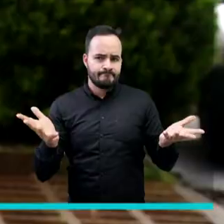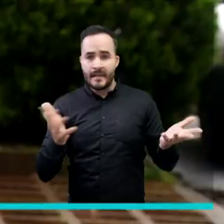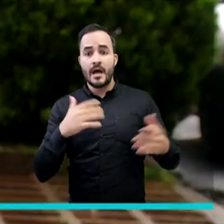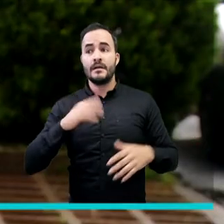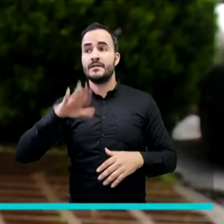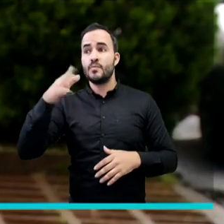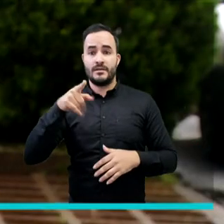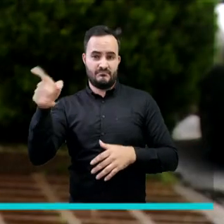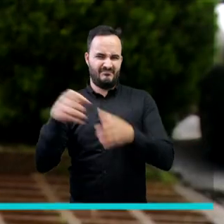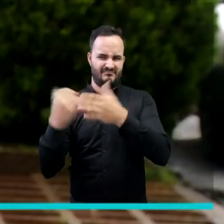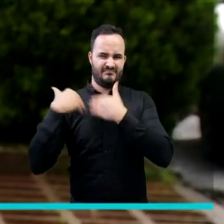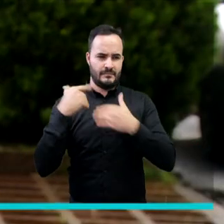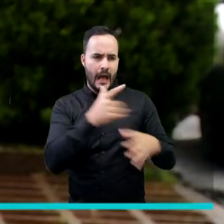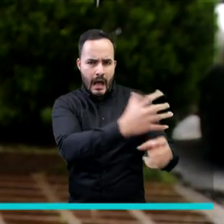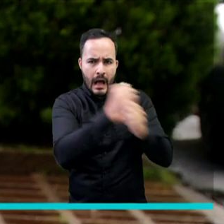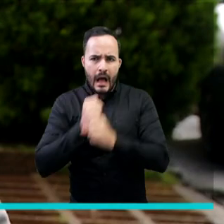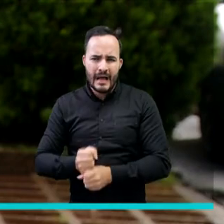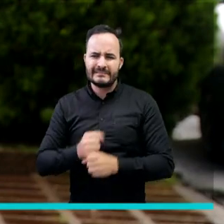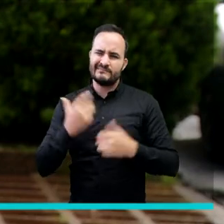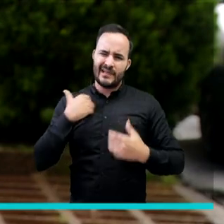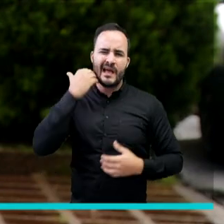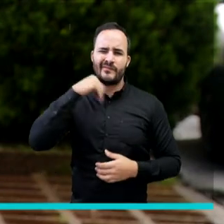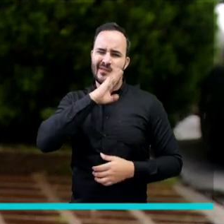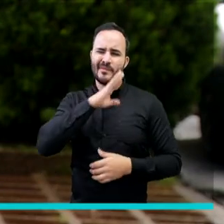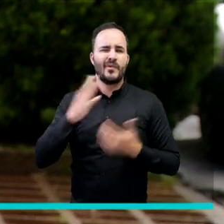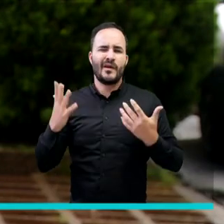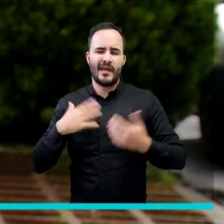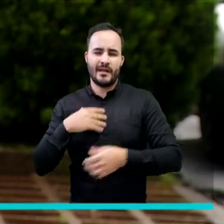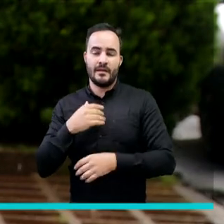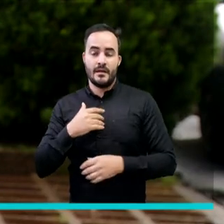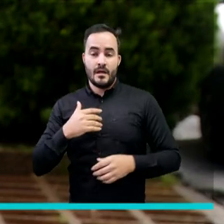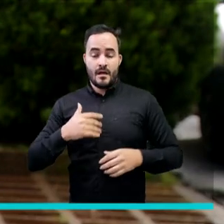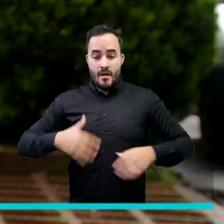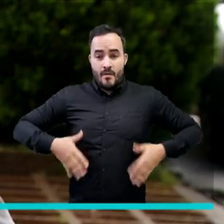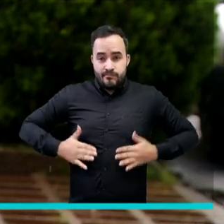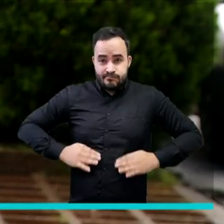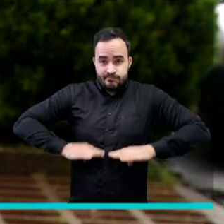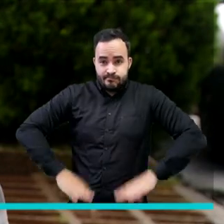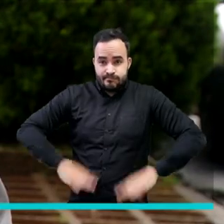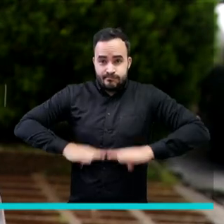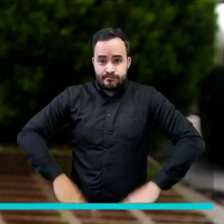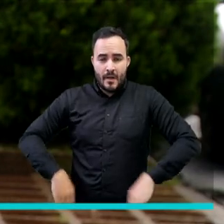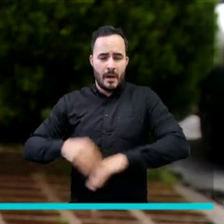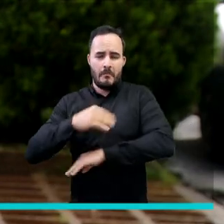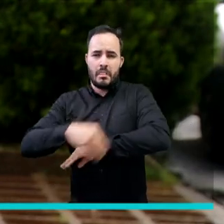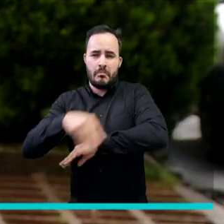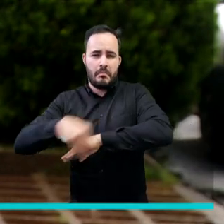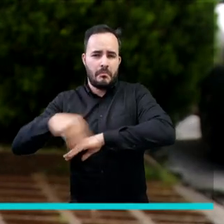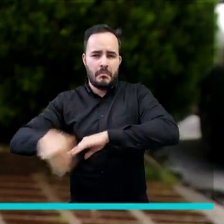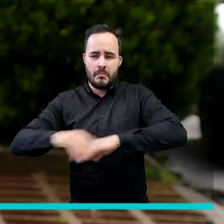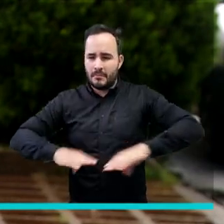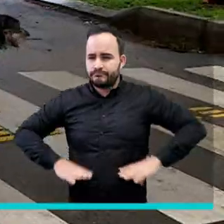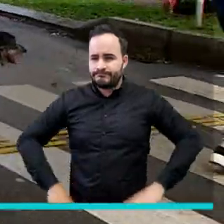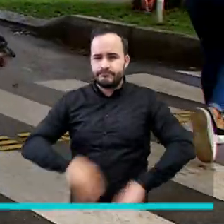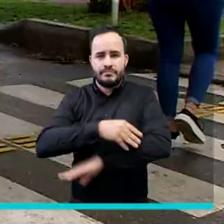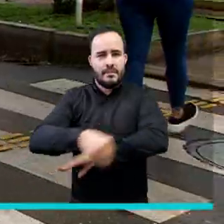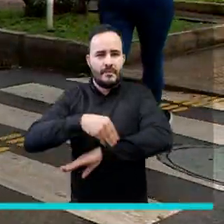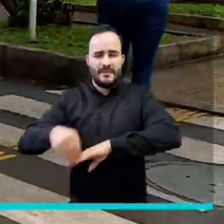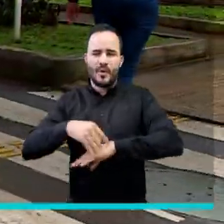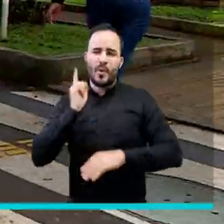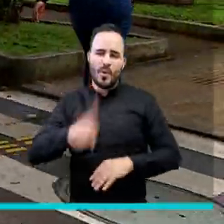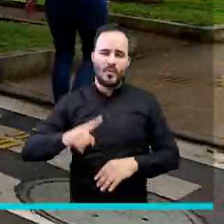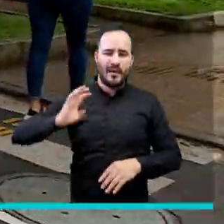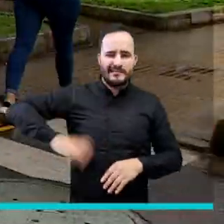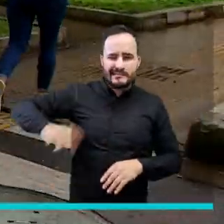lastimosamente cuando le encontraron tenía una alopecia lumbosacra, o sea, todo el pelito de la zona lumbar se le había caído por completo